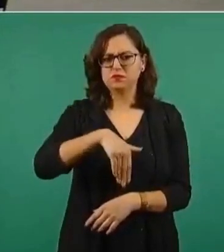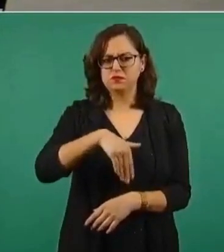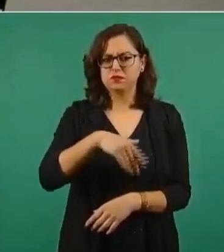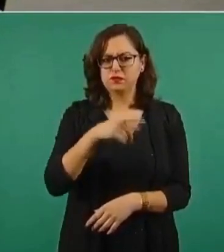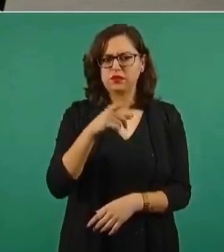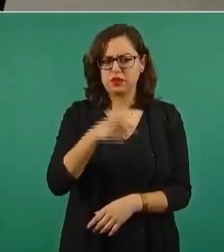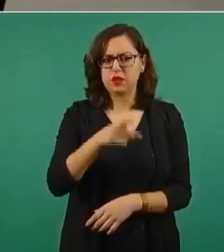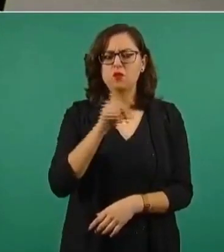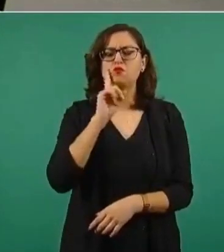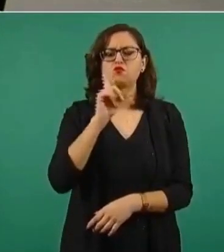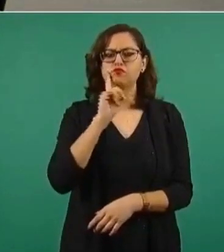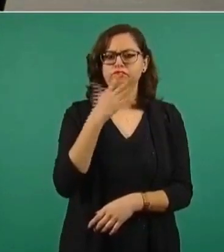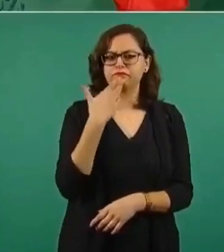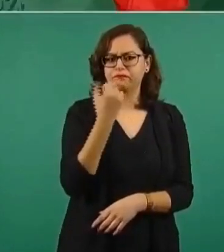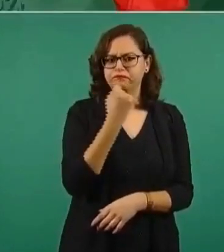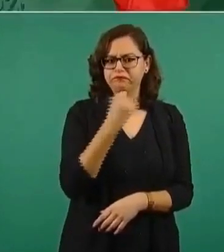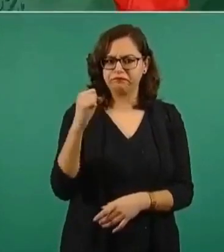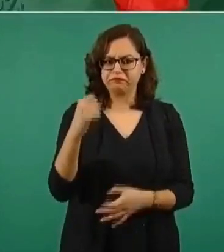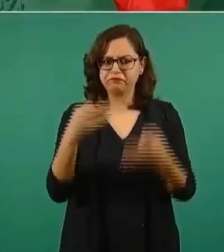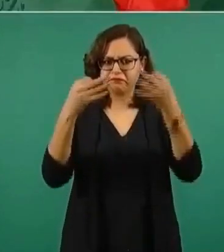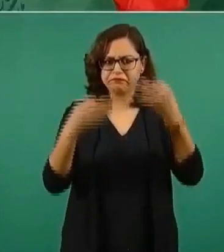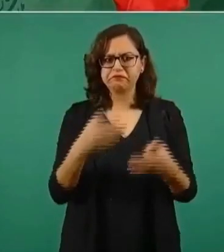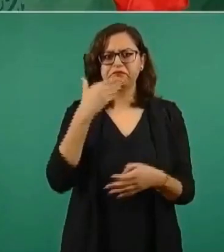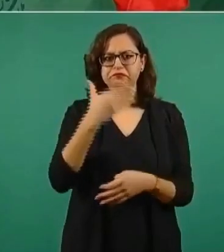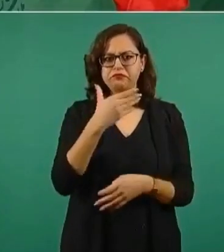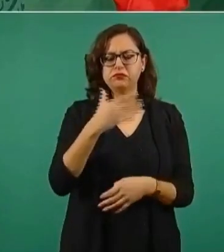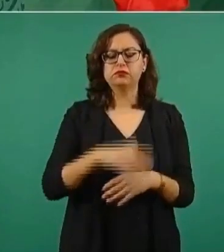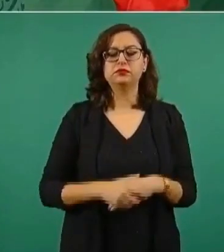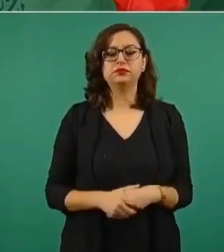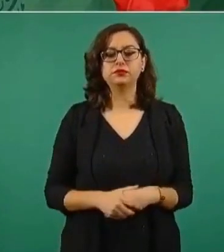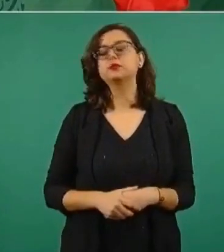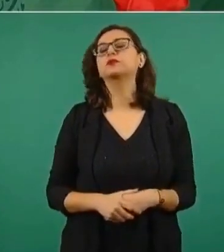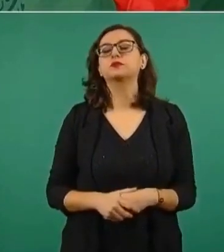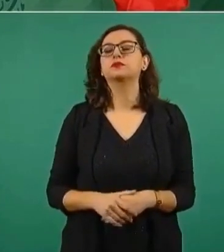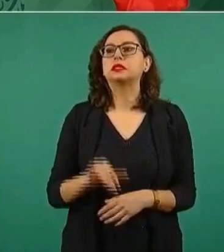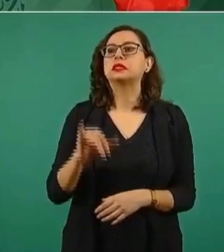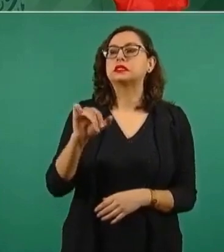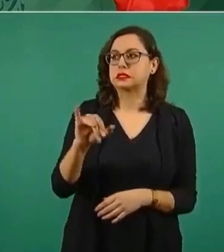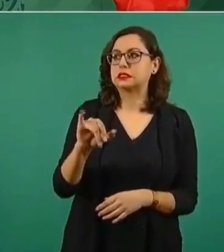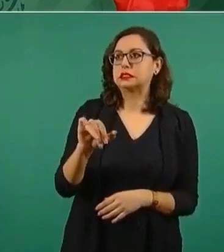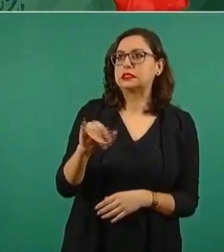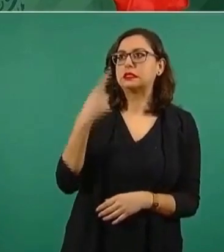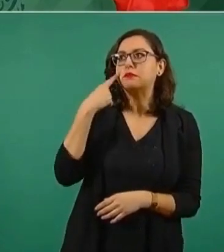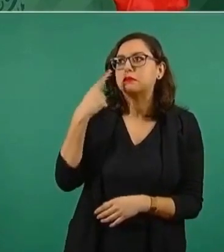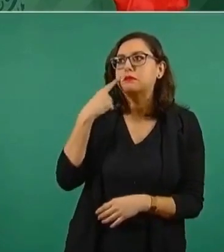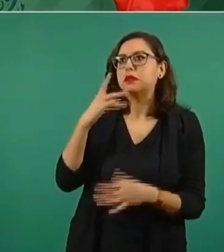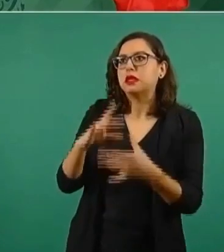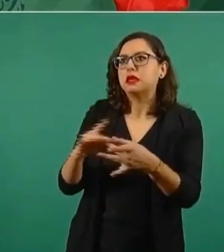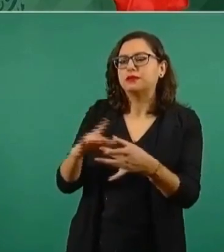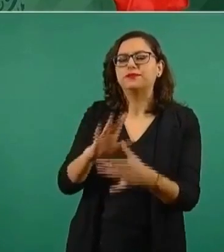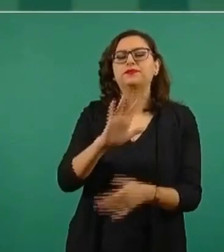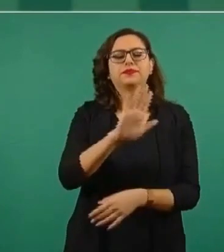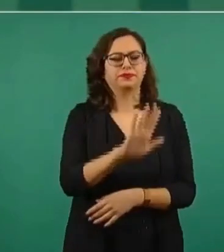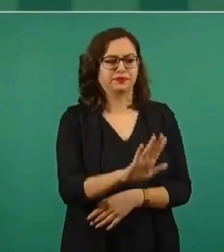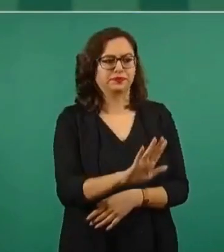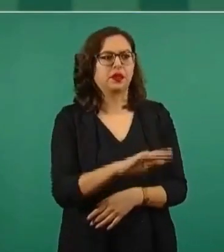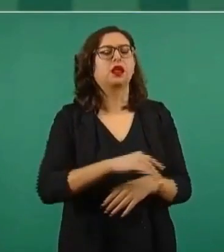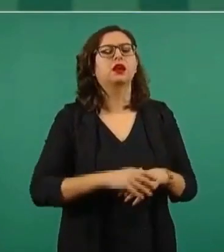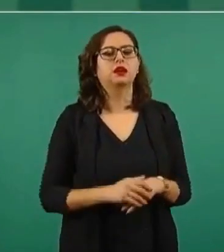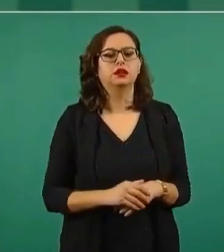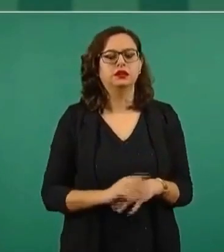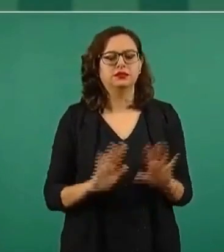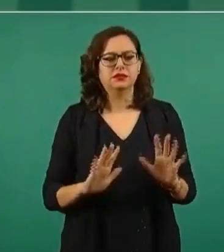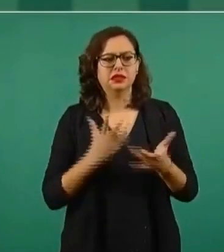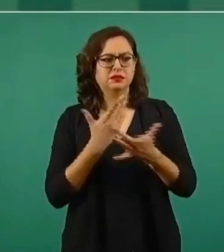especialista seria. Sí, mire, la... O sea, entonces vamos a